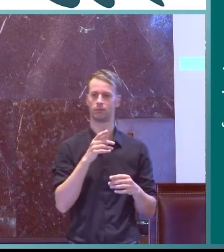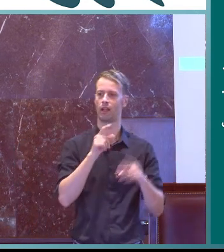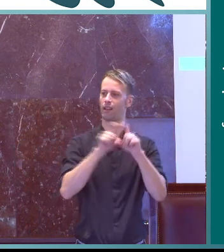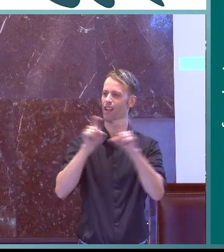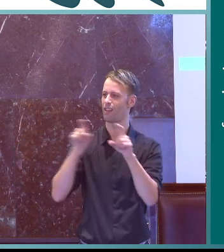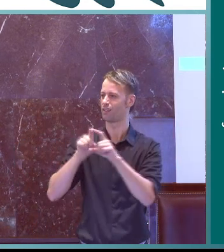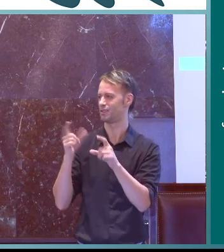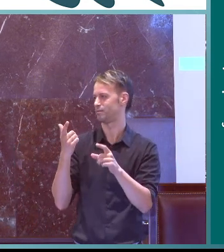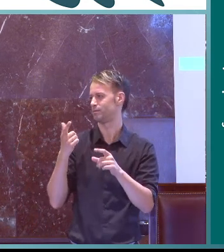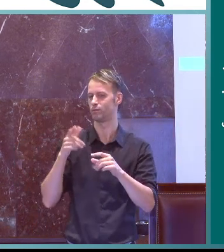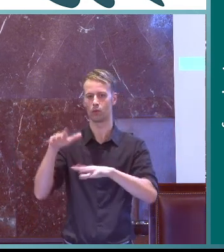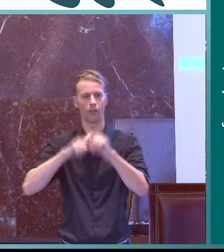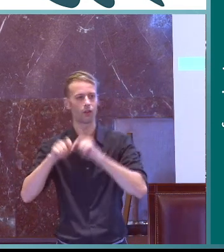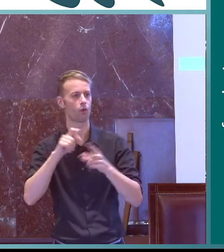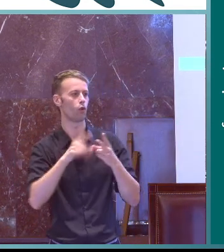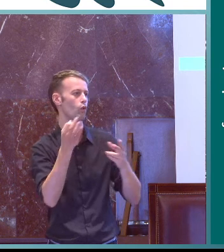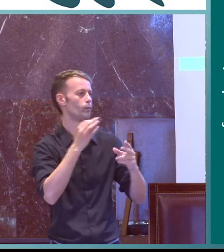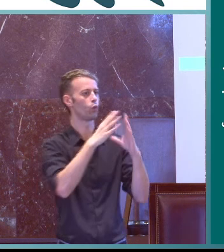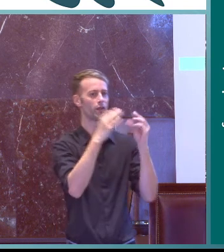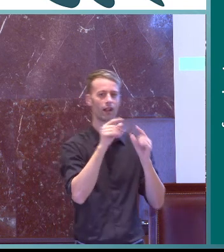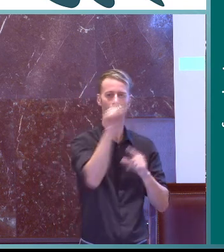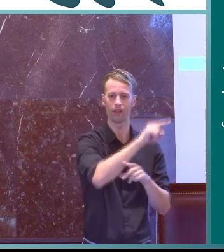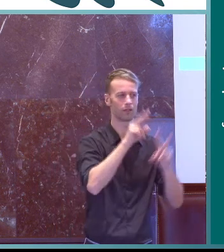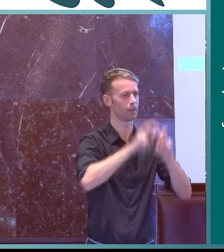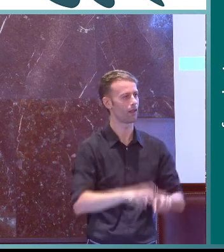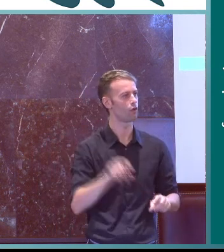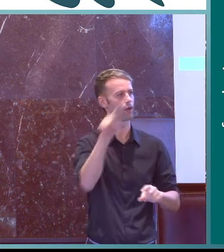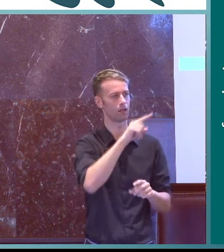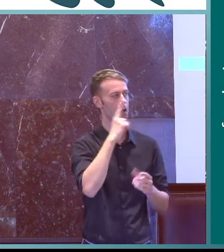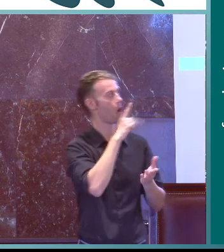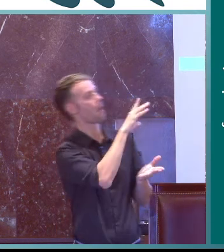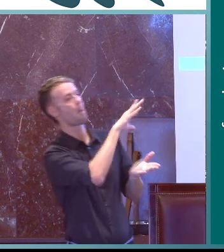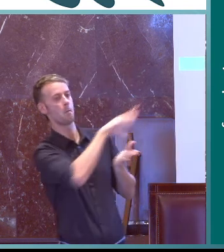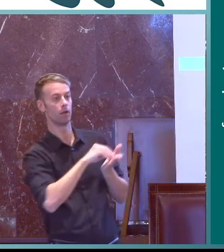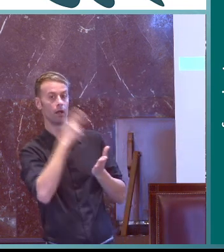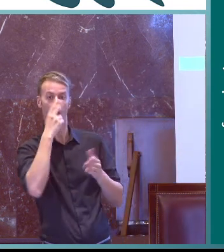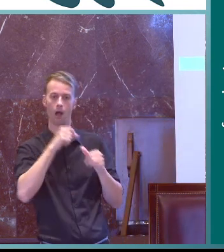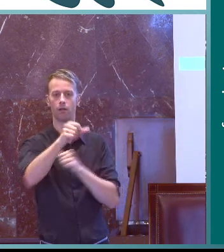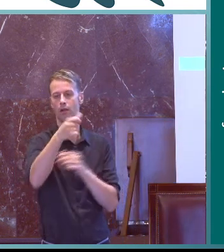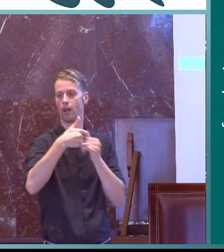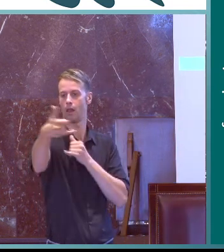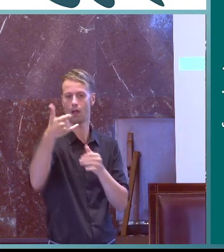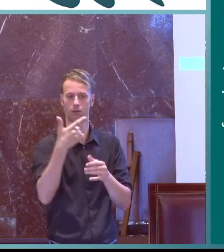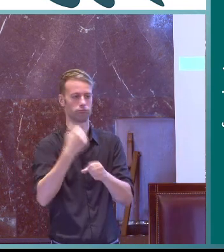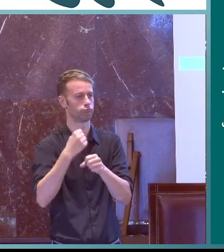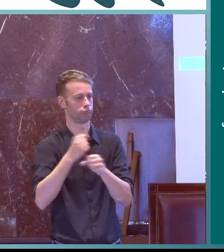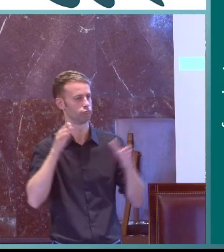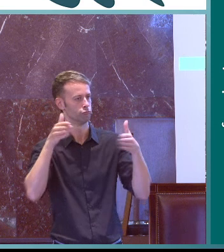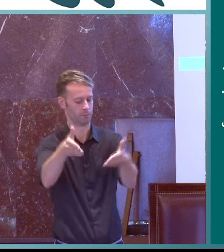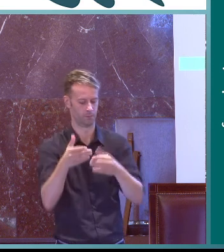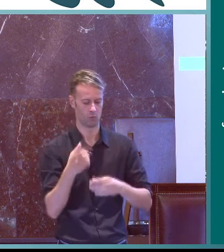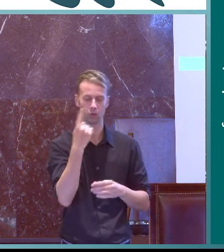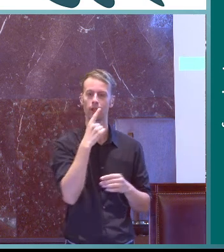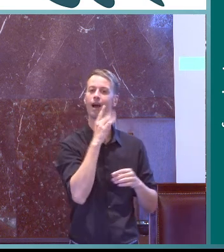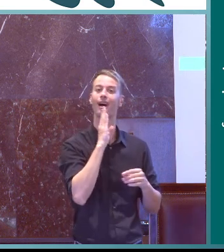válido para la lengua de signos que entidades del movimiento asociativo universidades investigadores puedan recoger esta propuesta y ver una